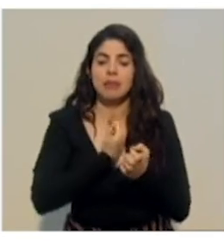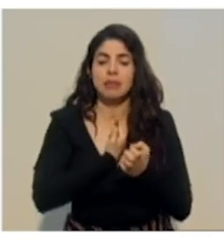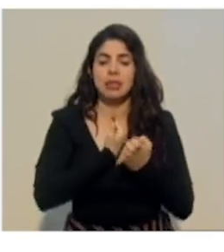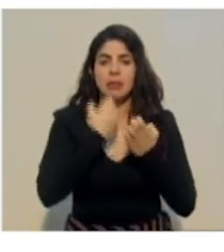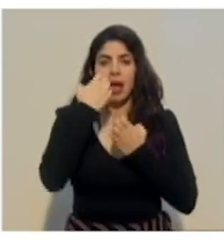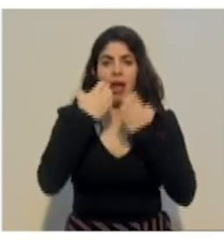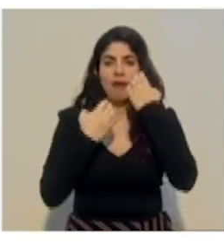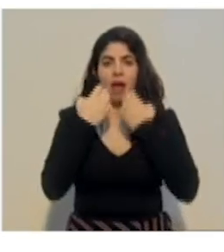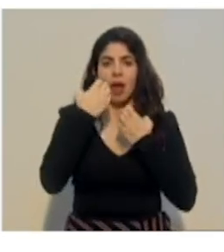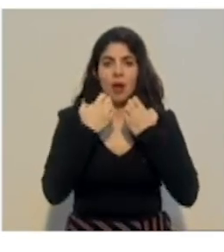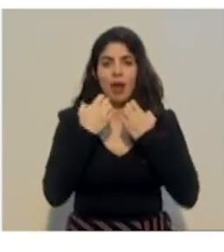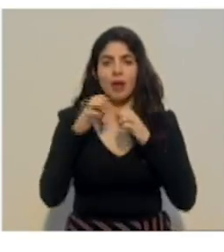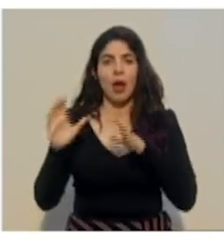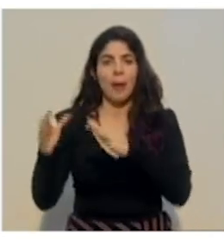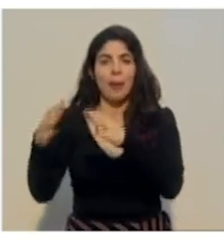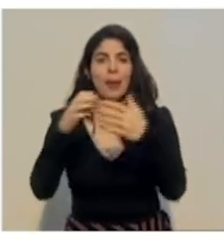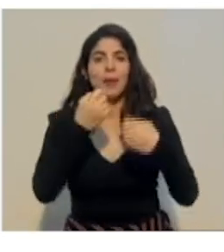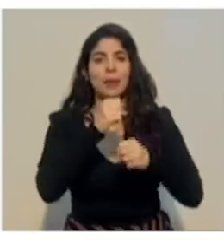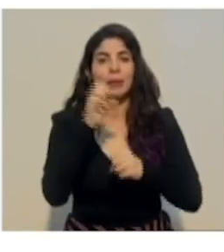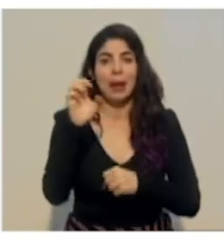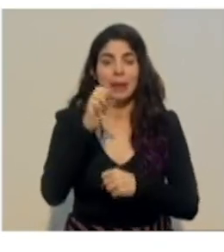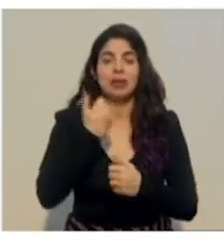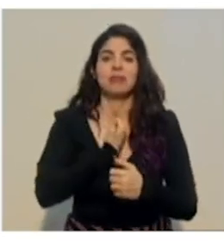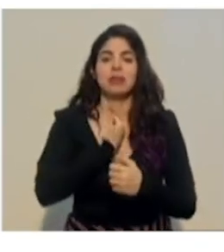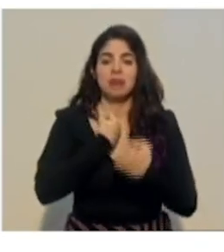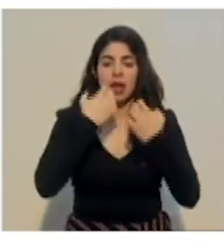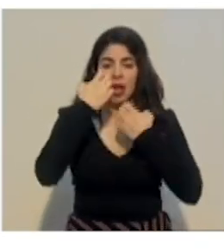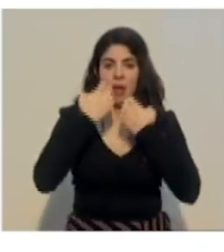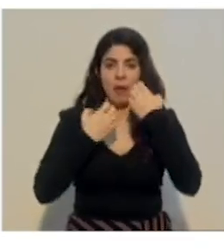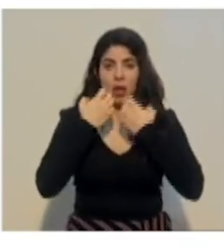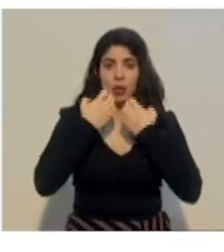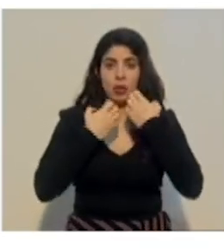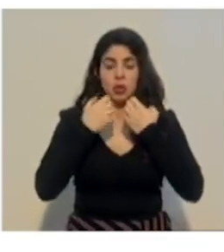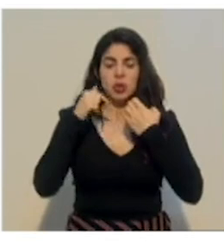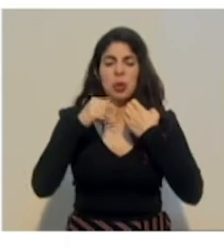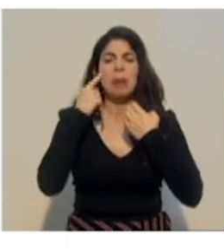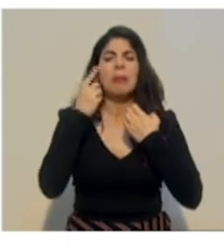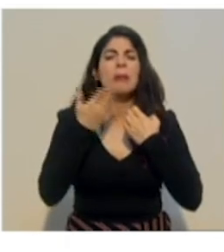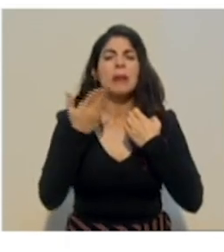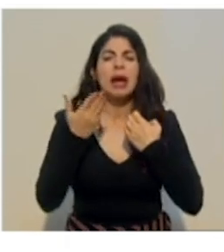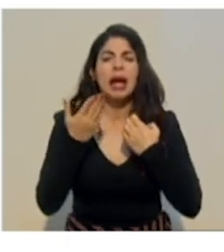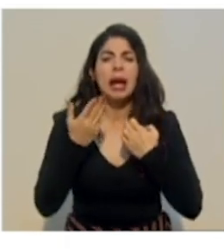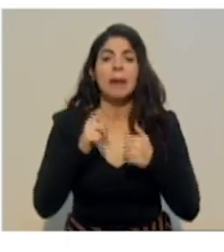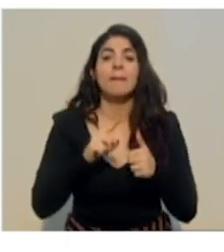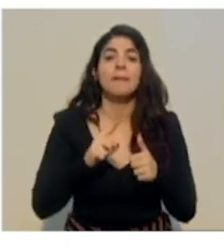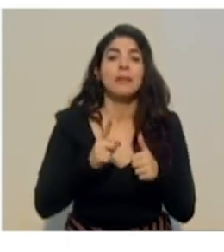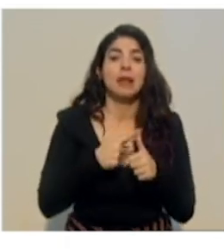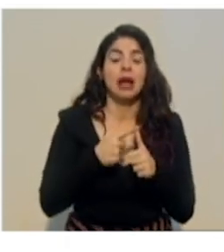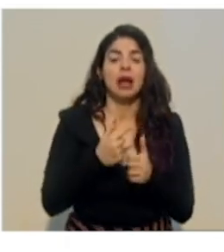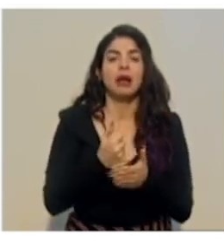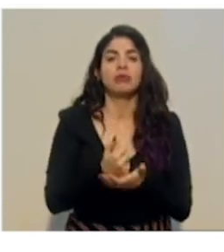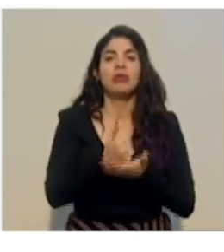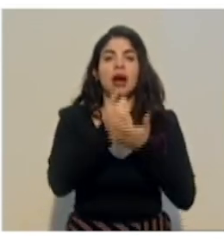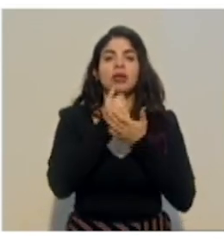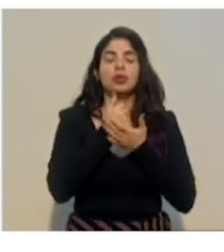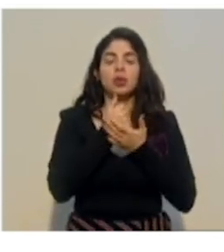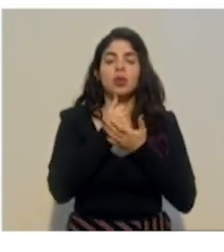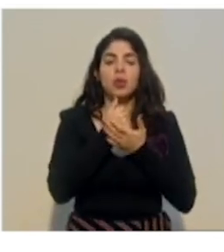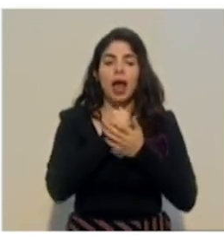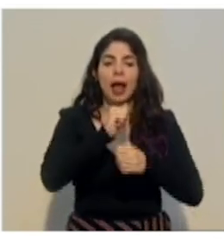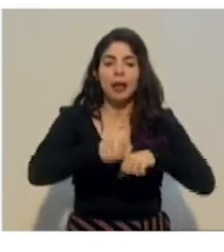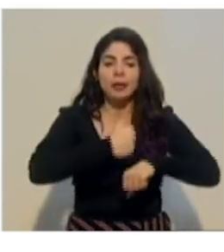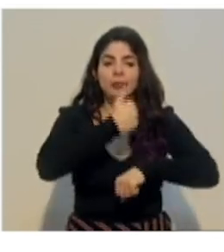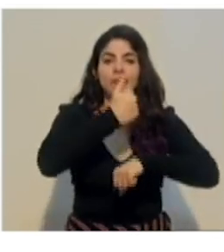municipal de emergencia. Este instrumento de autoevaluación va a permitir en primera instancia plantear una plataforma de salida,